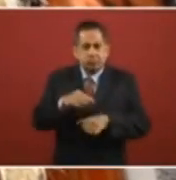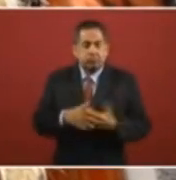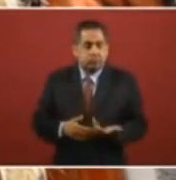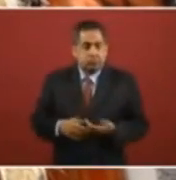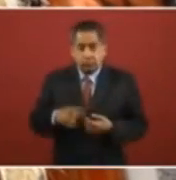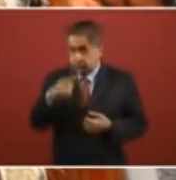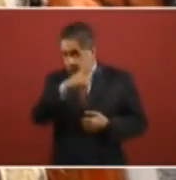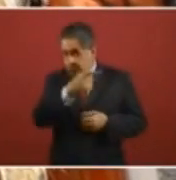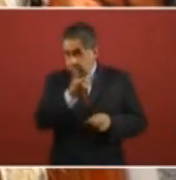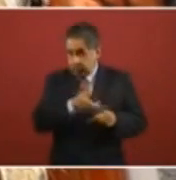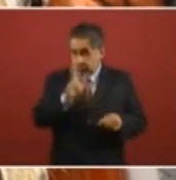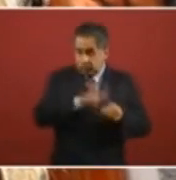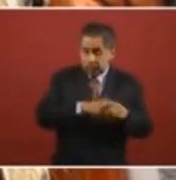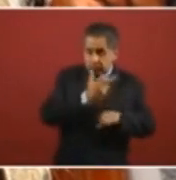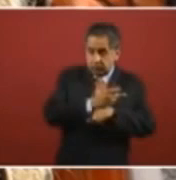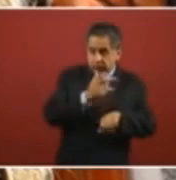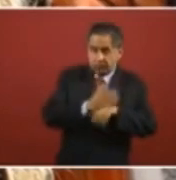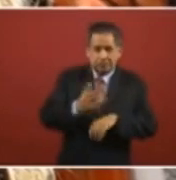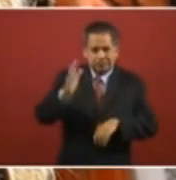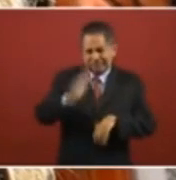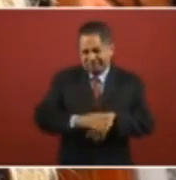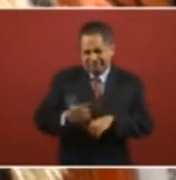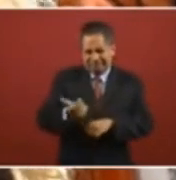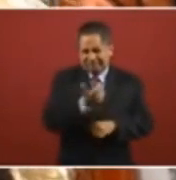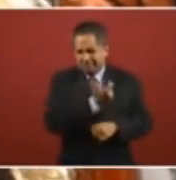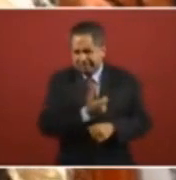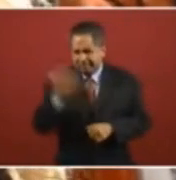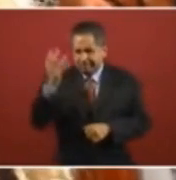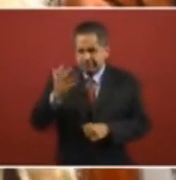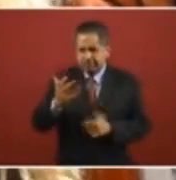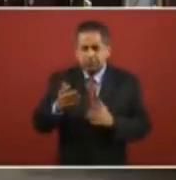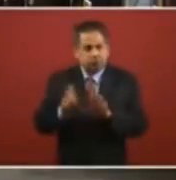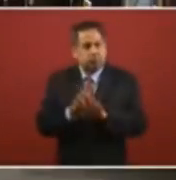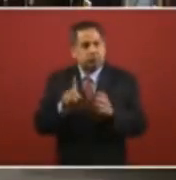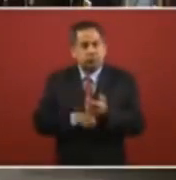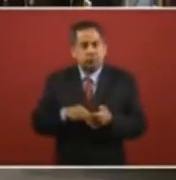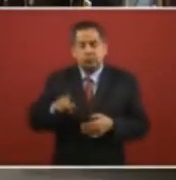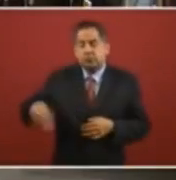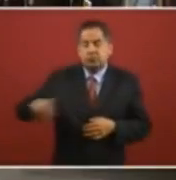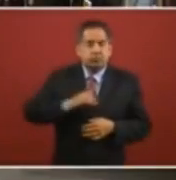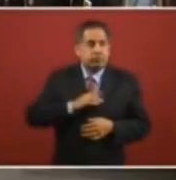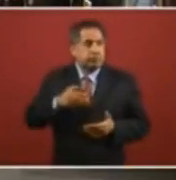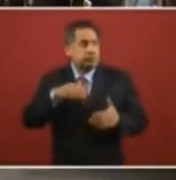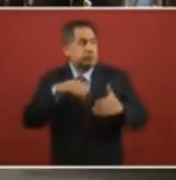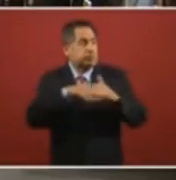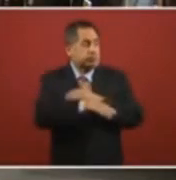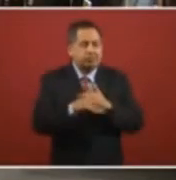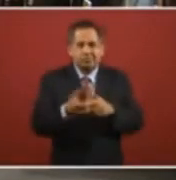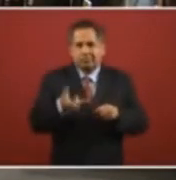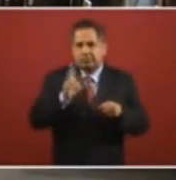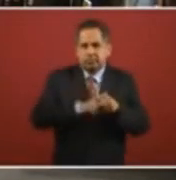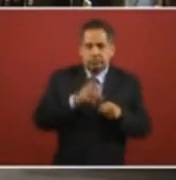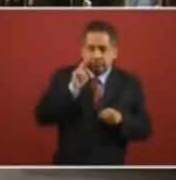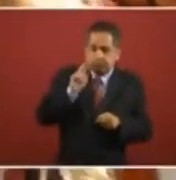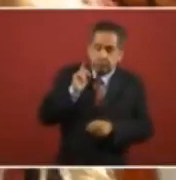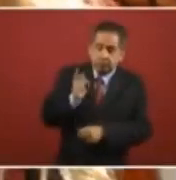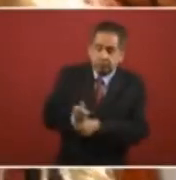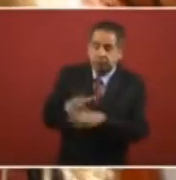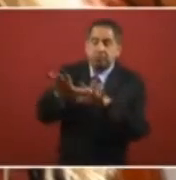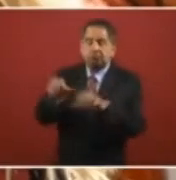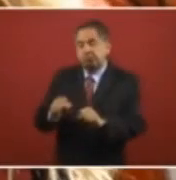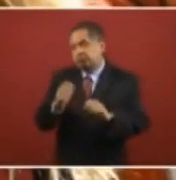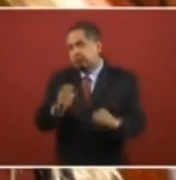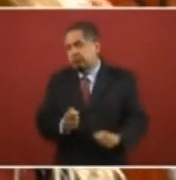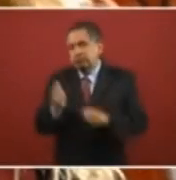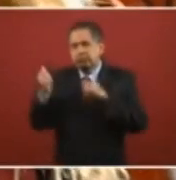servicios médicos en Estados Unidos son sumamente caros y obviamente tienen miedo a asistir a una clínica, pues porque temen a que los